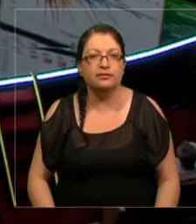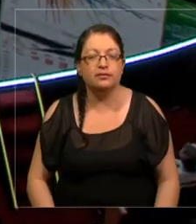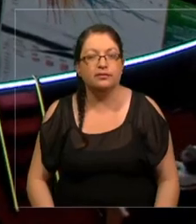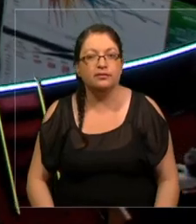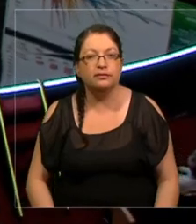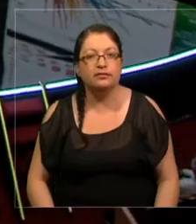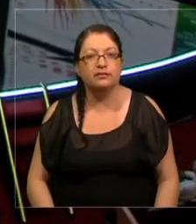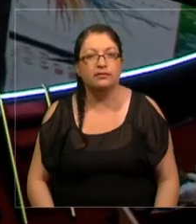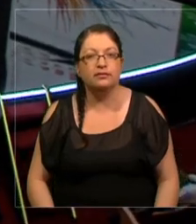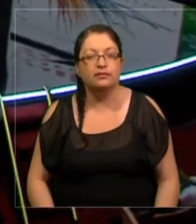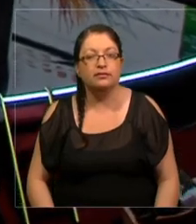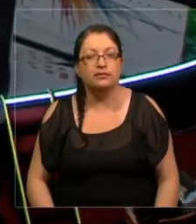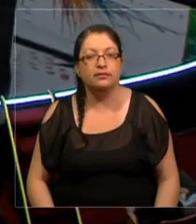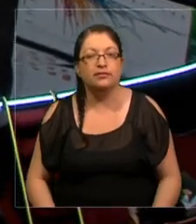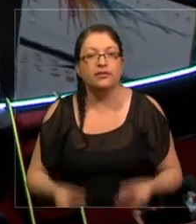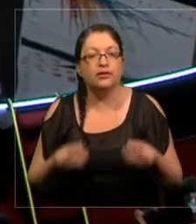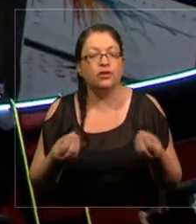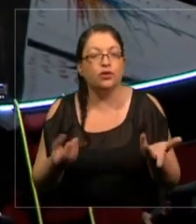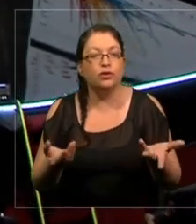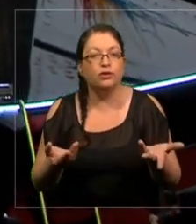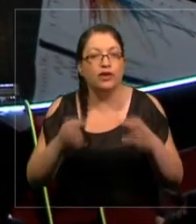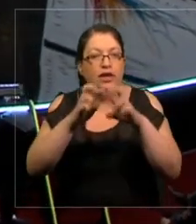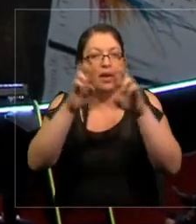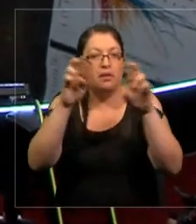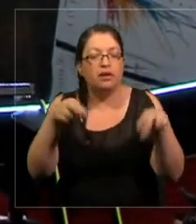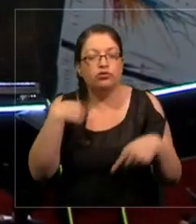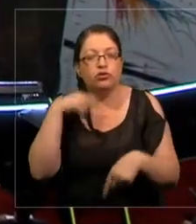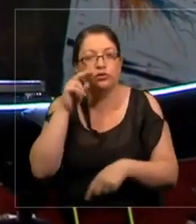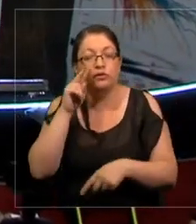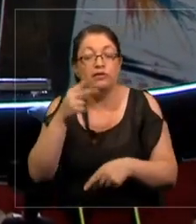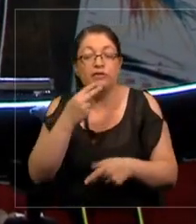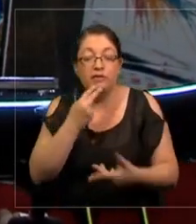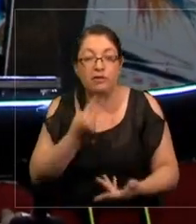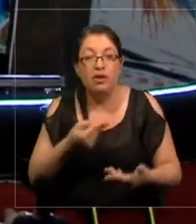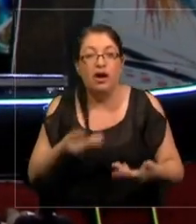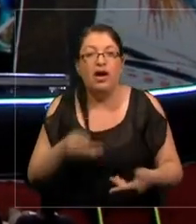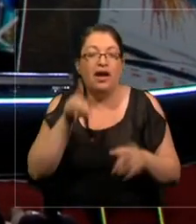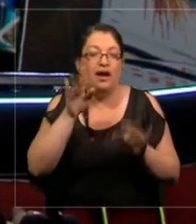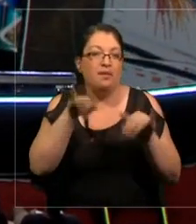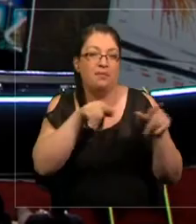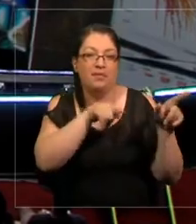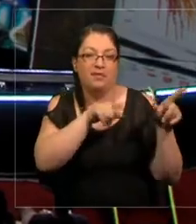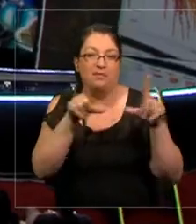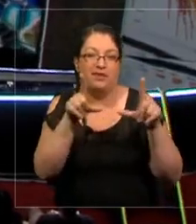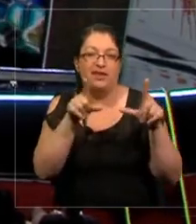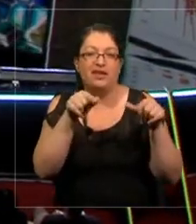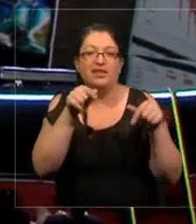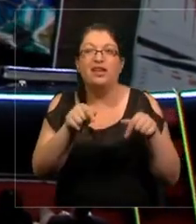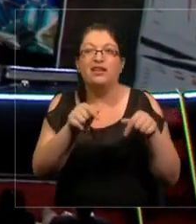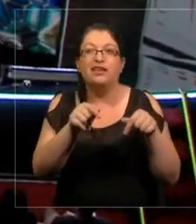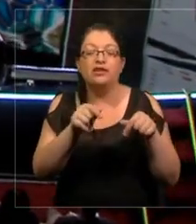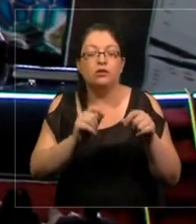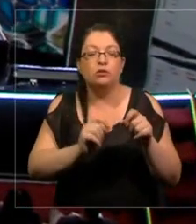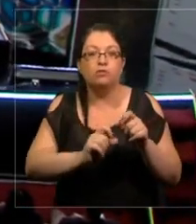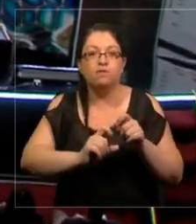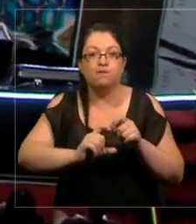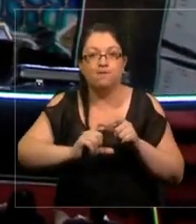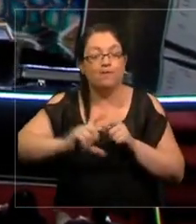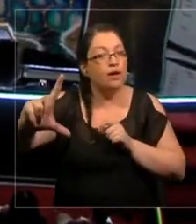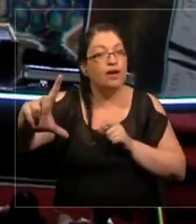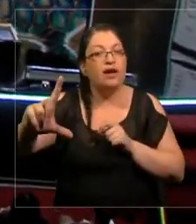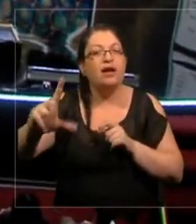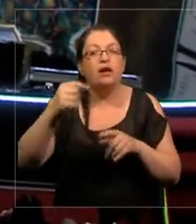Obviamente el paradigma que estamos viviendo es exactamente ese. Es un crecimiento exponencial